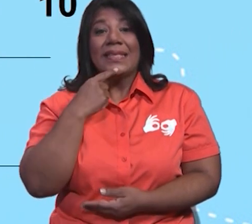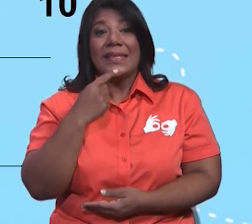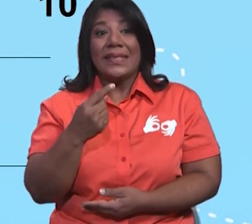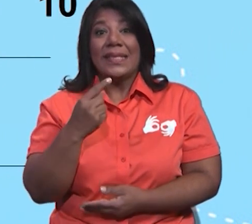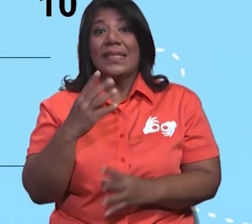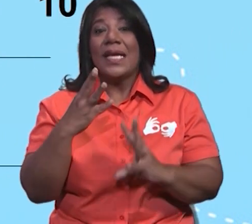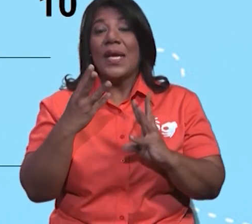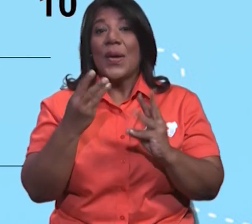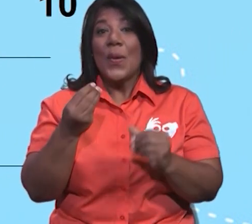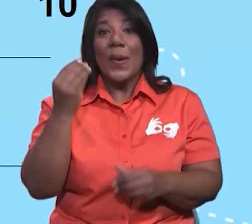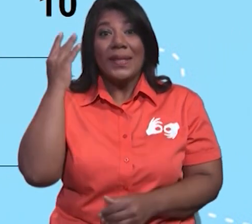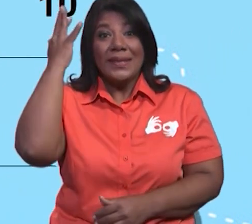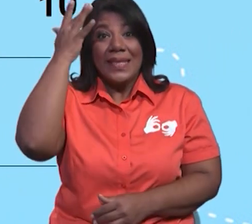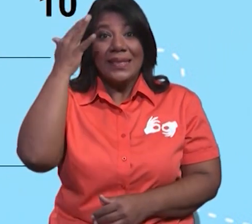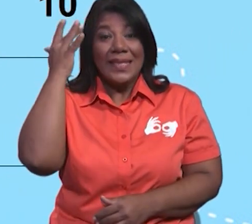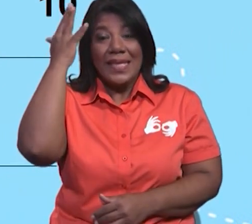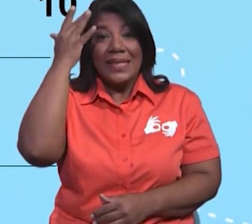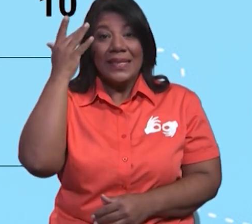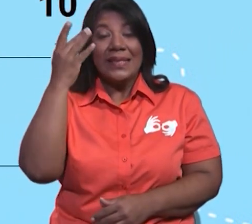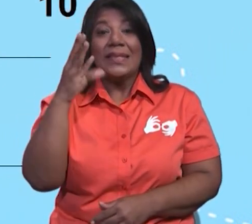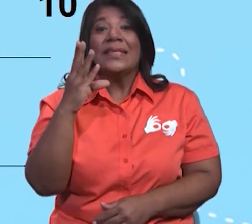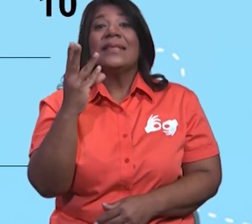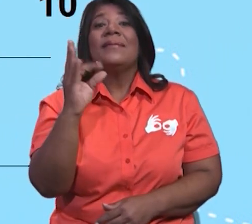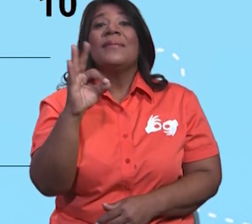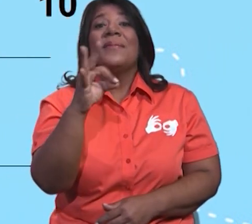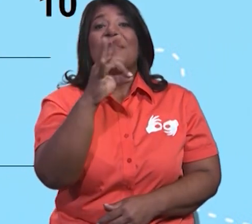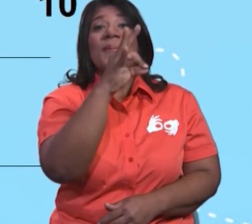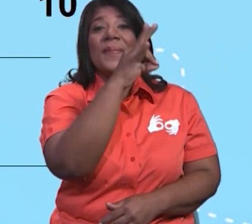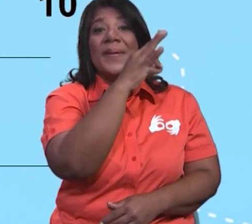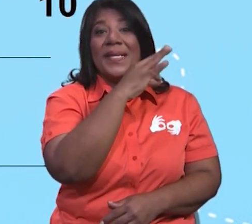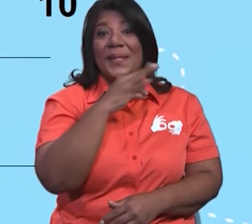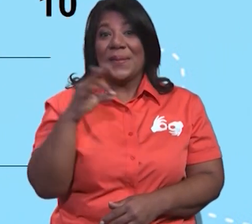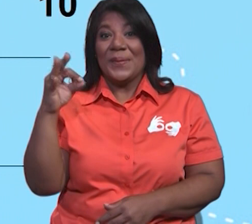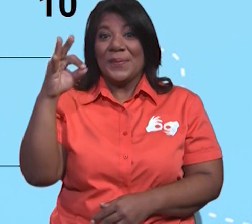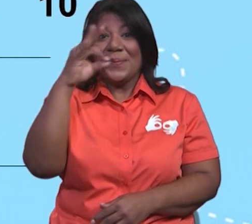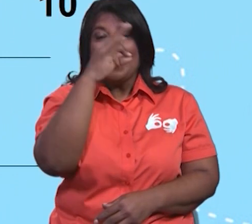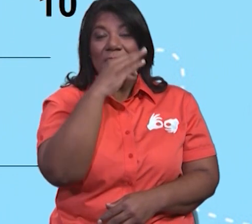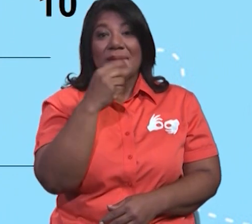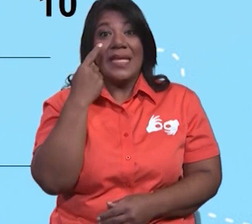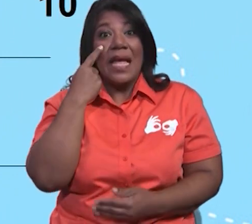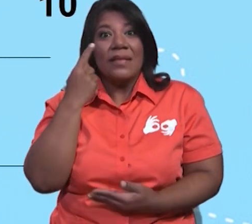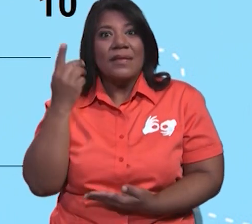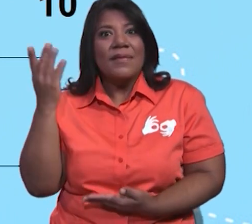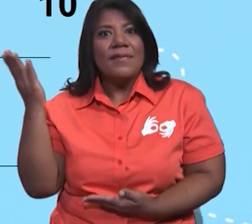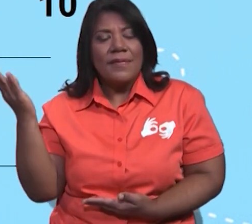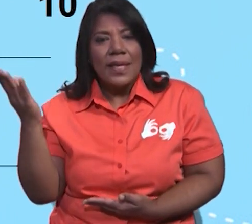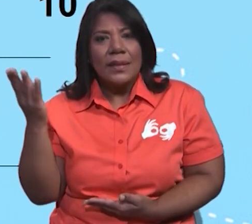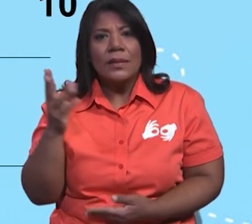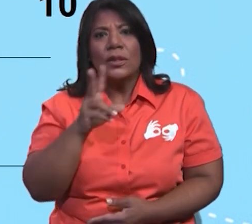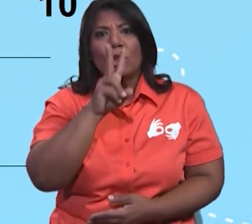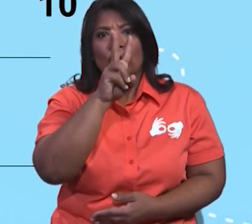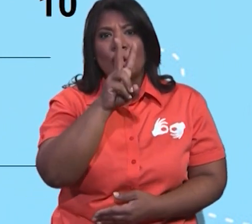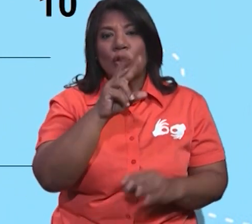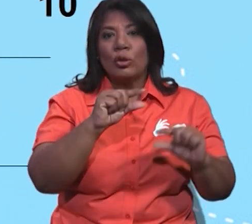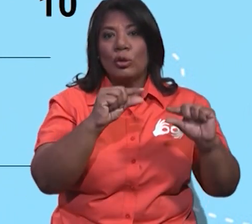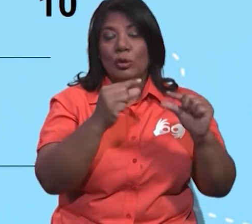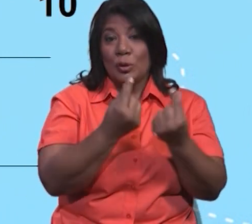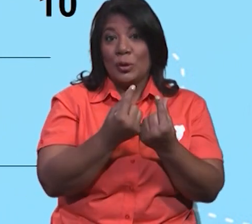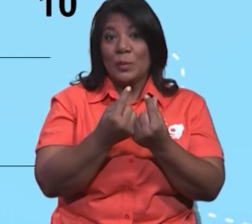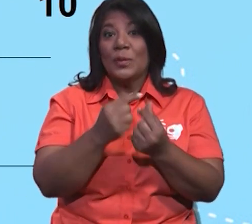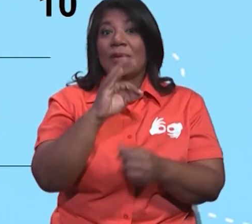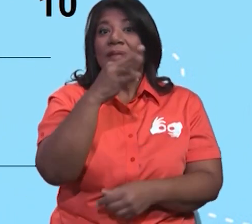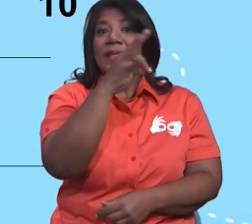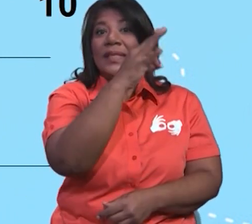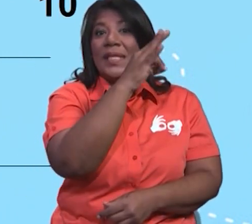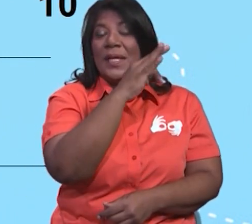cuántas mariposas hay. Tenemos grupos de mariposas. Tenemos un grupo y dos grupos de mariposas. En el